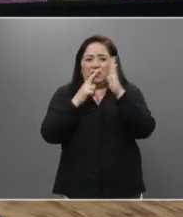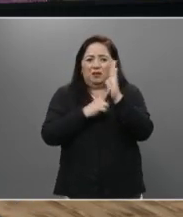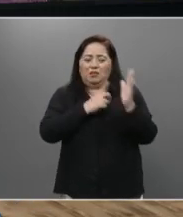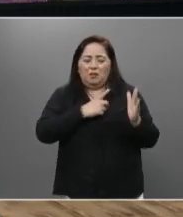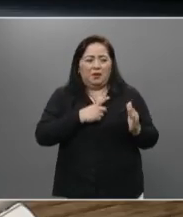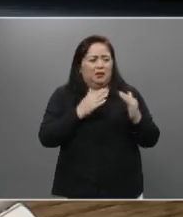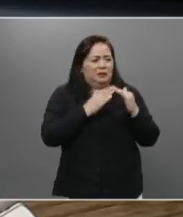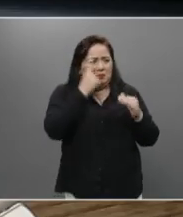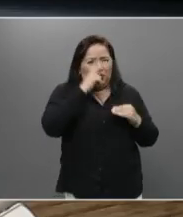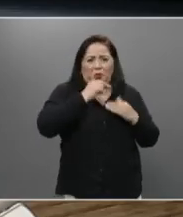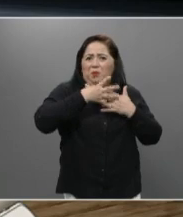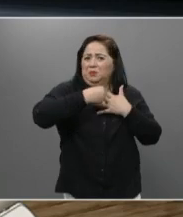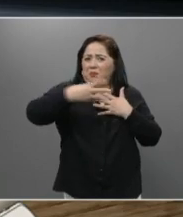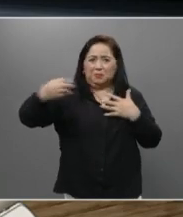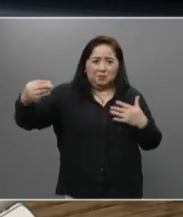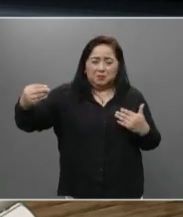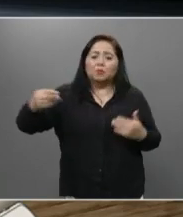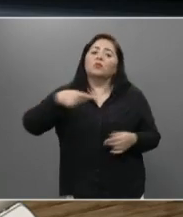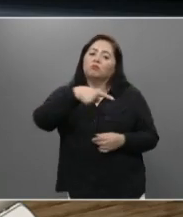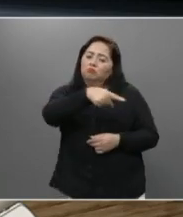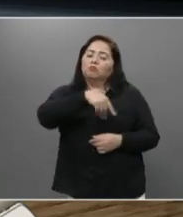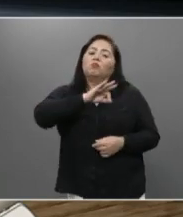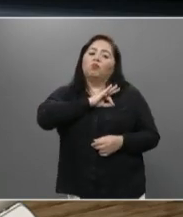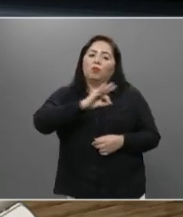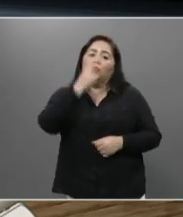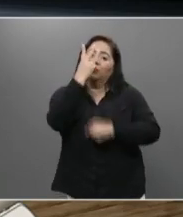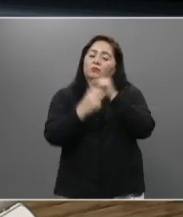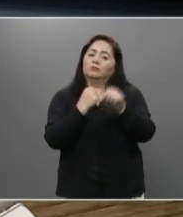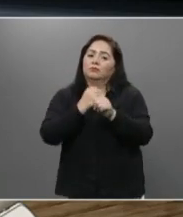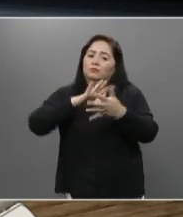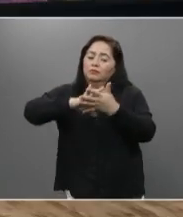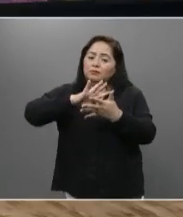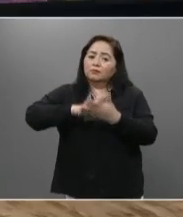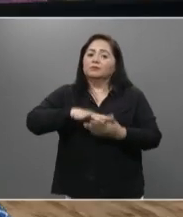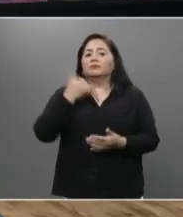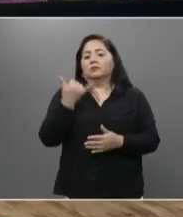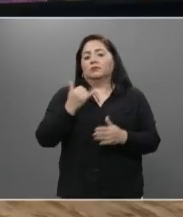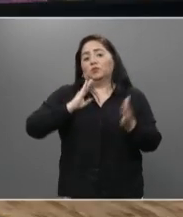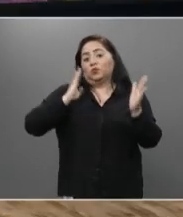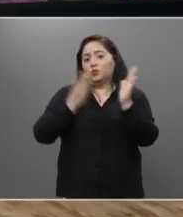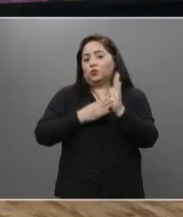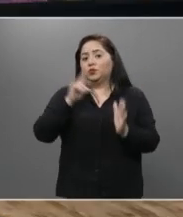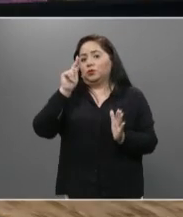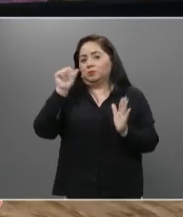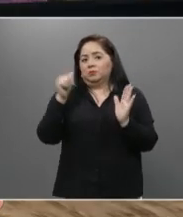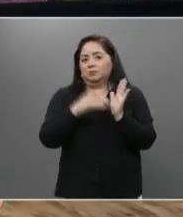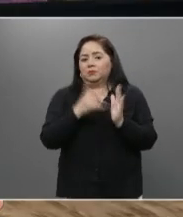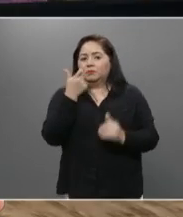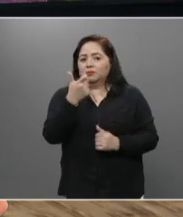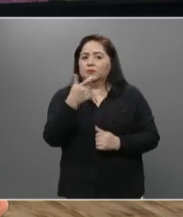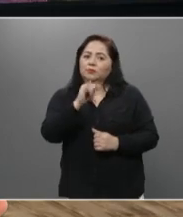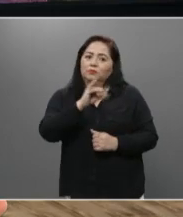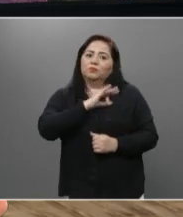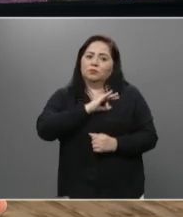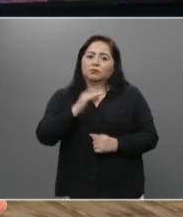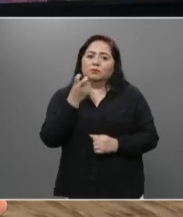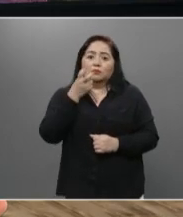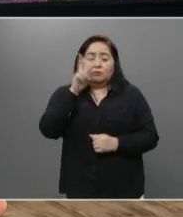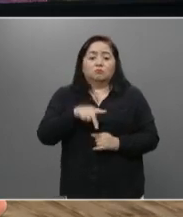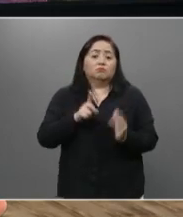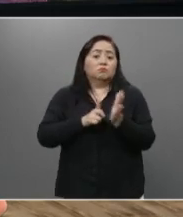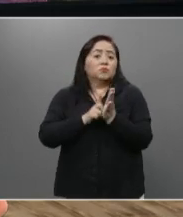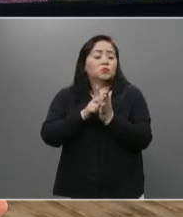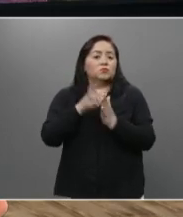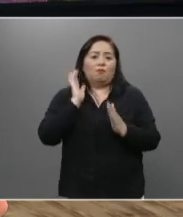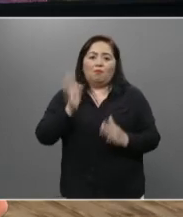aislamiento para evitar la propagación, puede pasar dos años en prisión y una multa de 86 mil pesos y es una